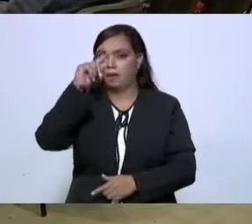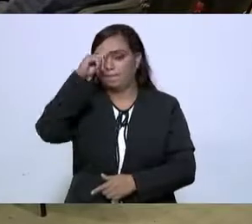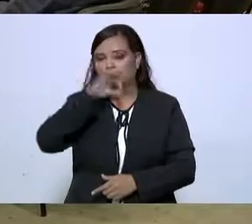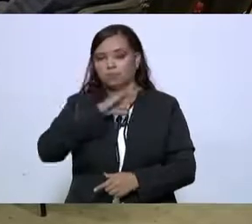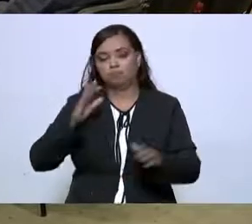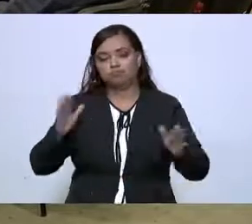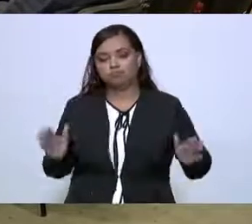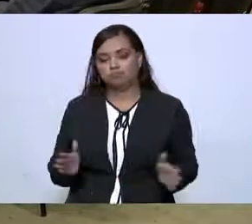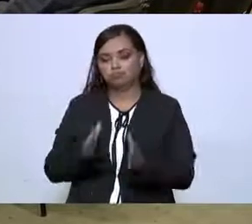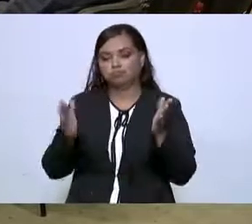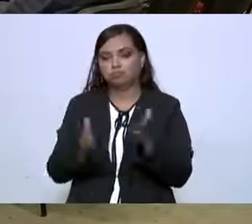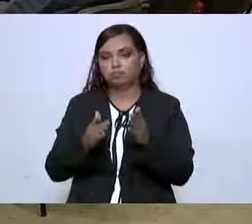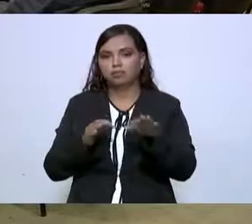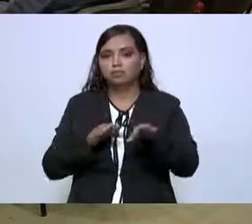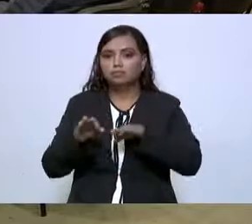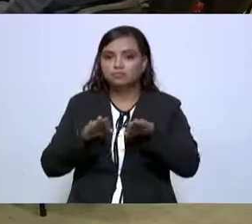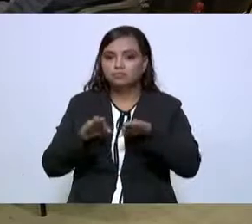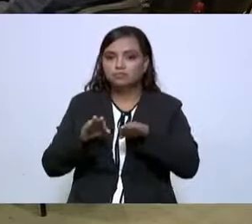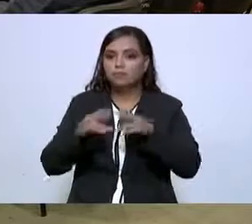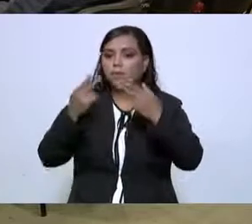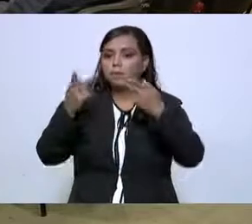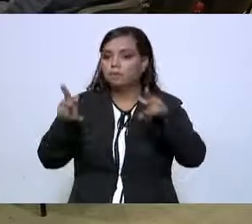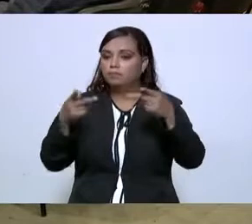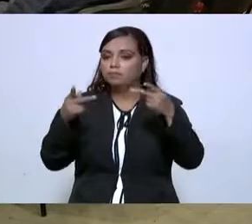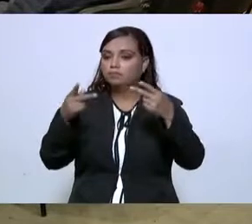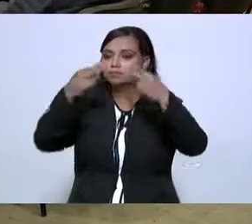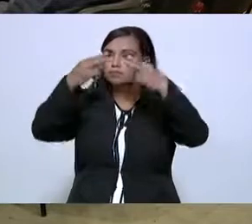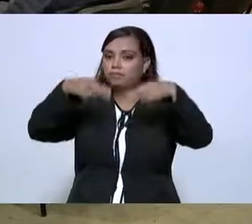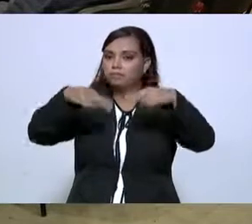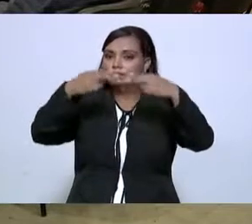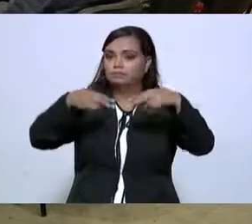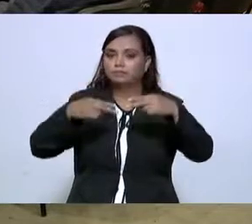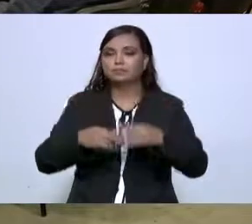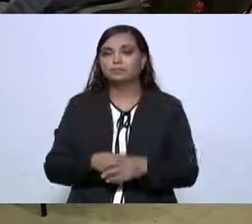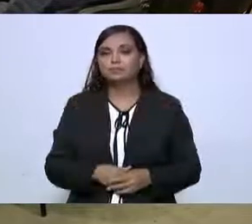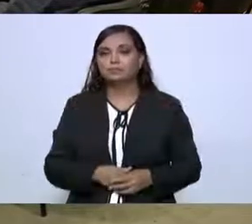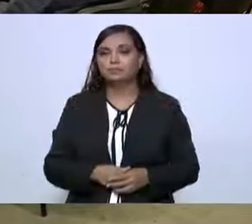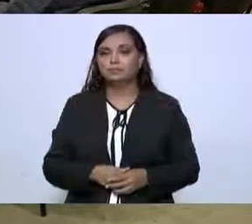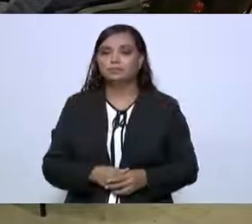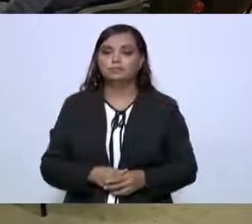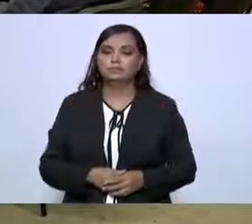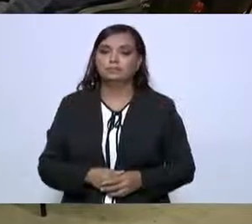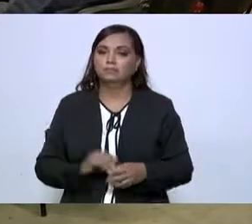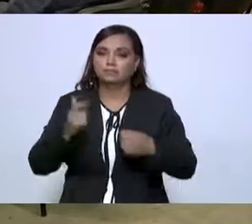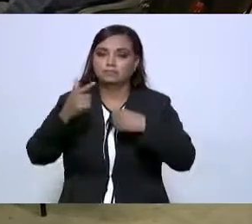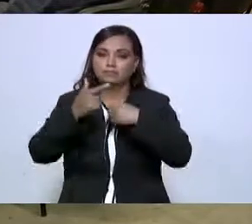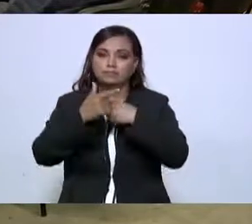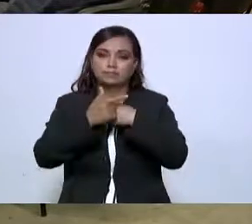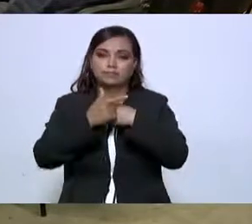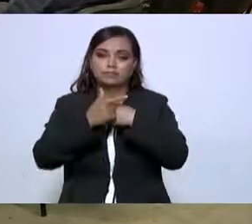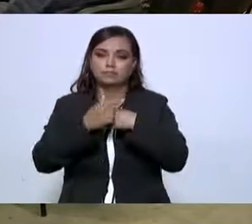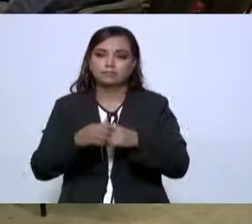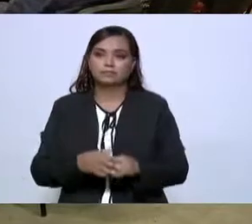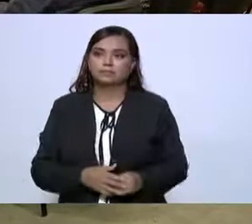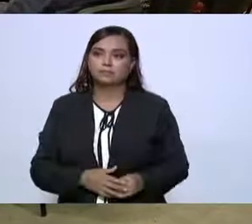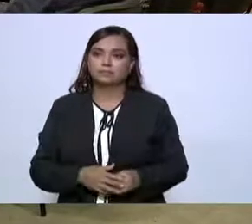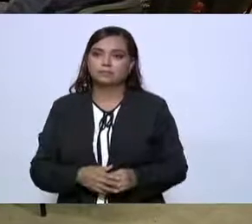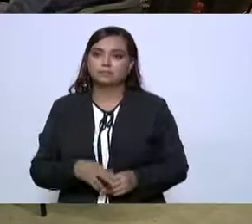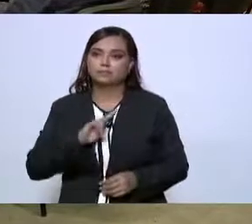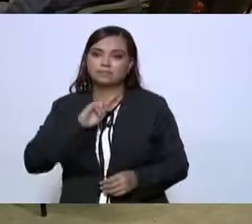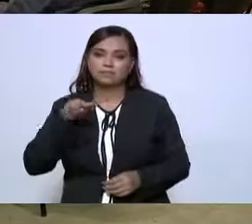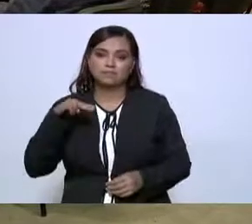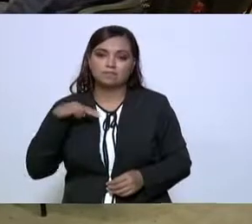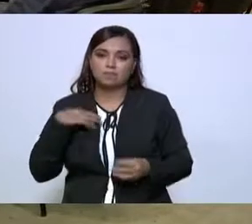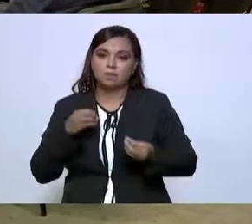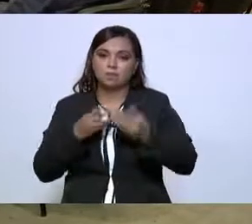la actividad productiva, el comercio. Y algo muy nuestro,